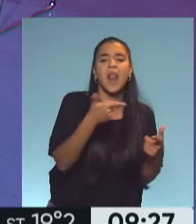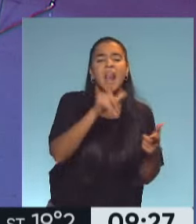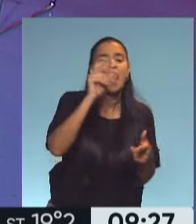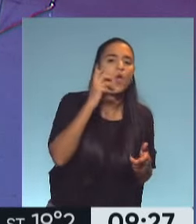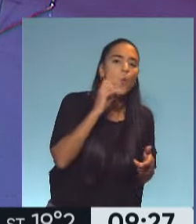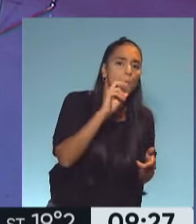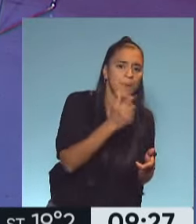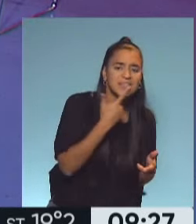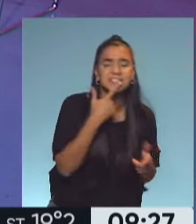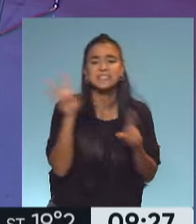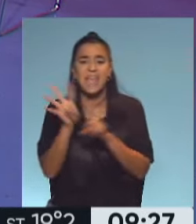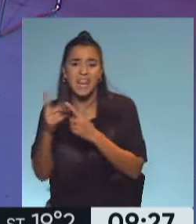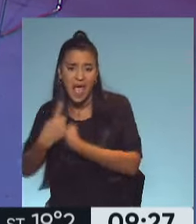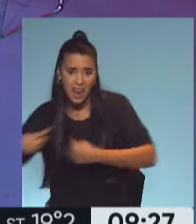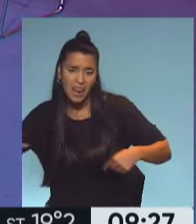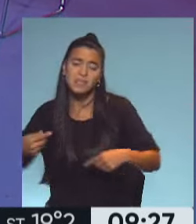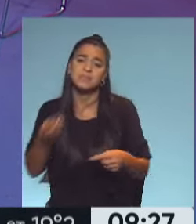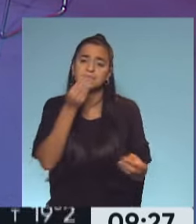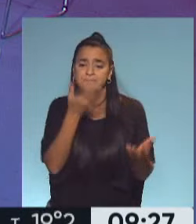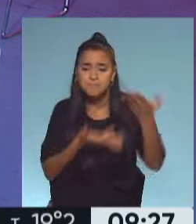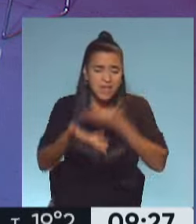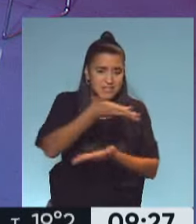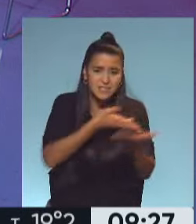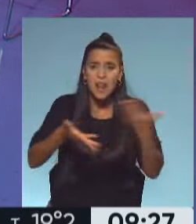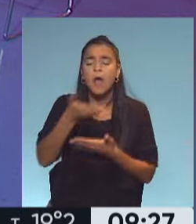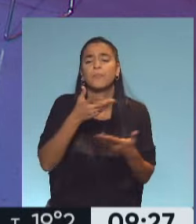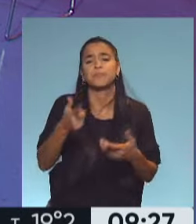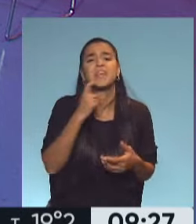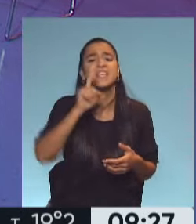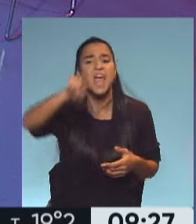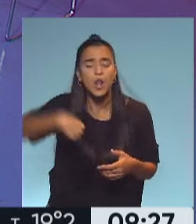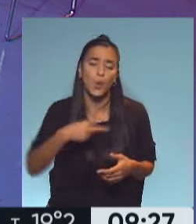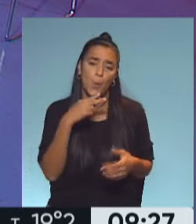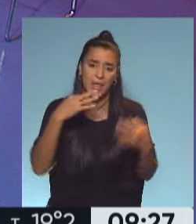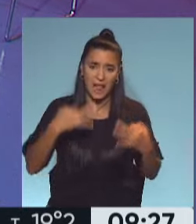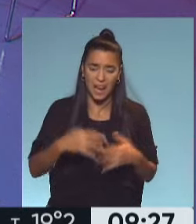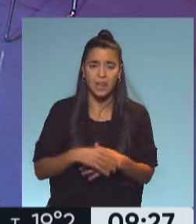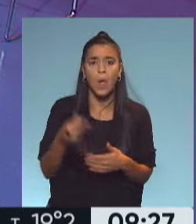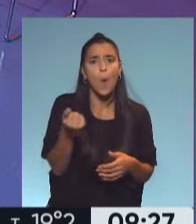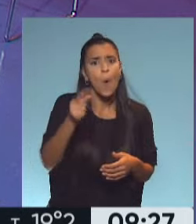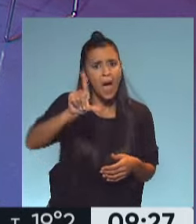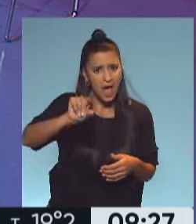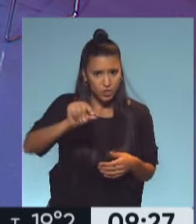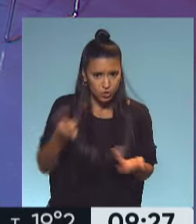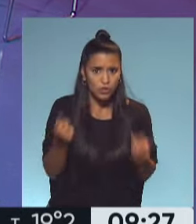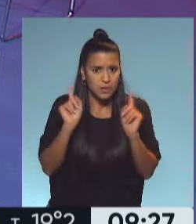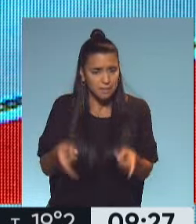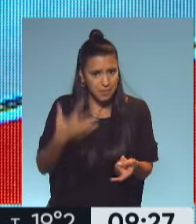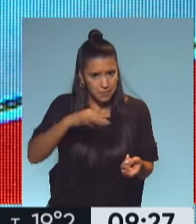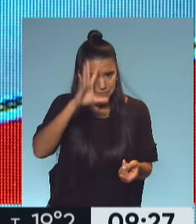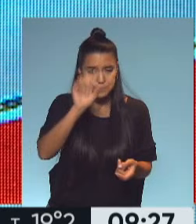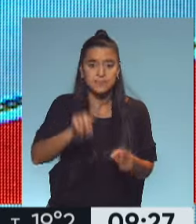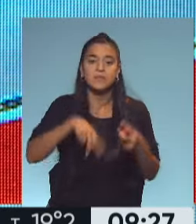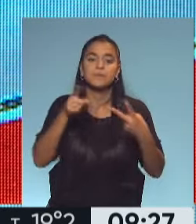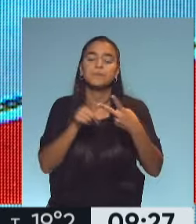con cereales también puede ser una buena opción como para ir incorporando hierro de origen vegetal. Muy bueno, y es barato, te digo, eso hay que tenerlo en cuenta siempre.